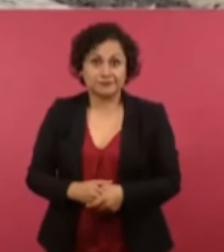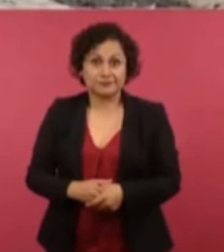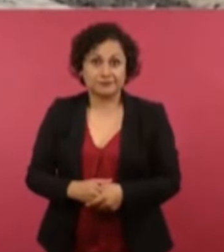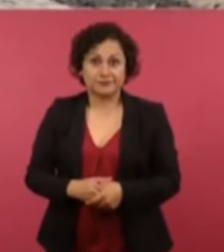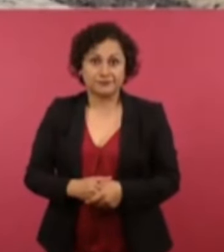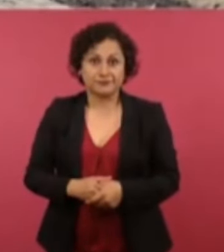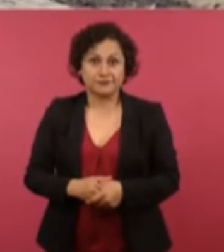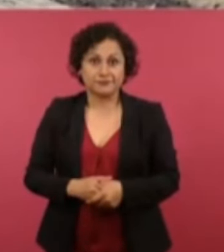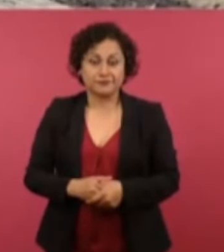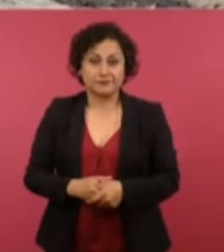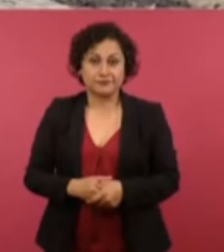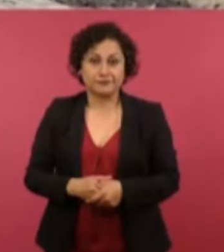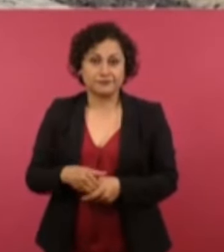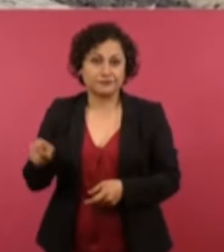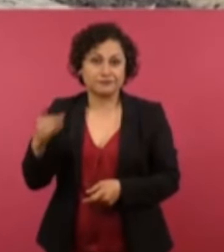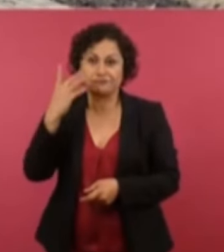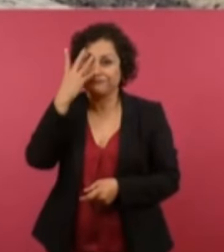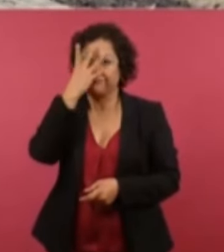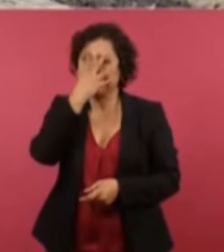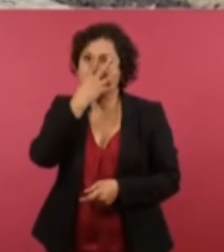es bellísimo,